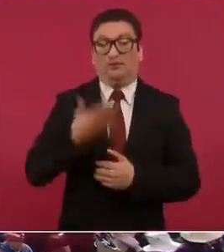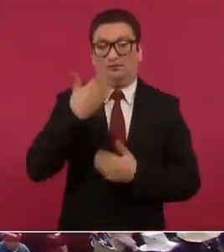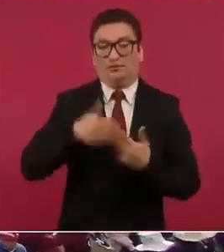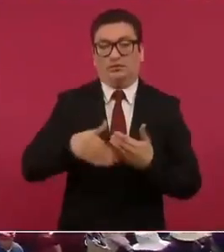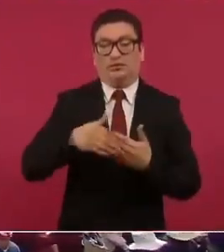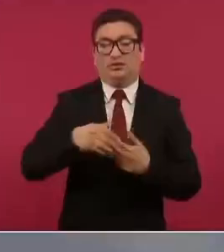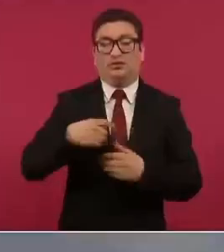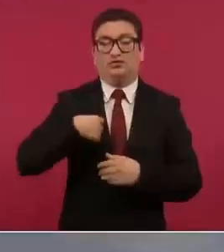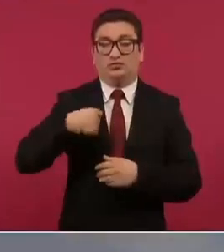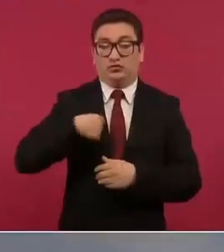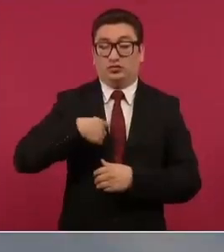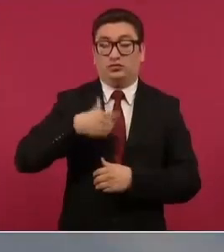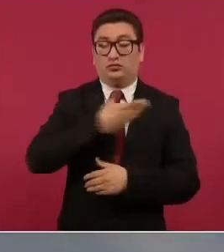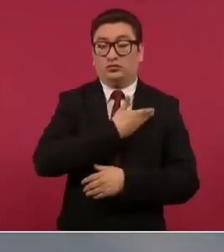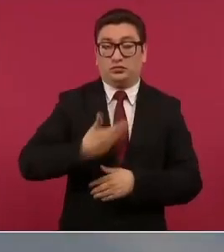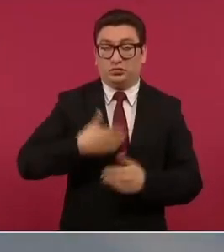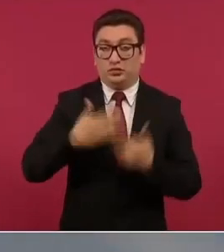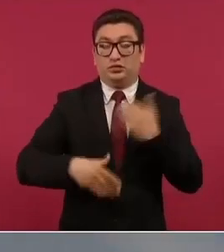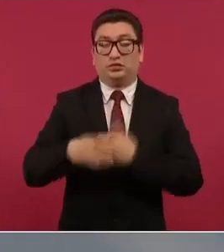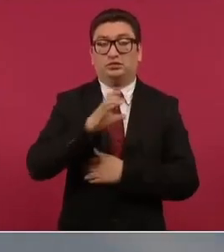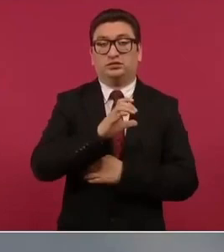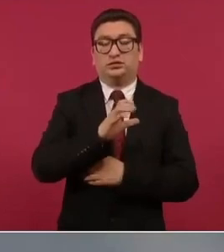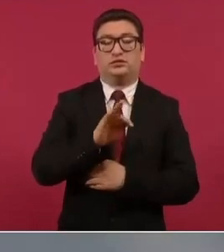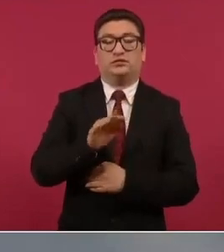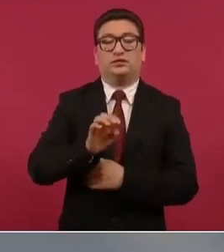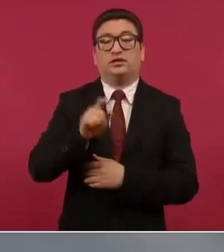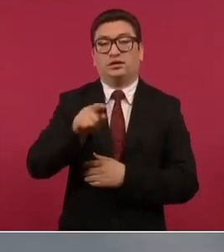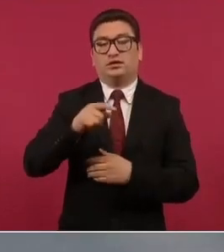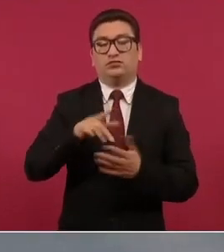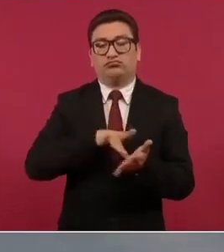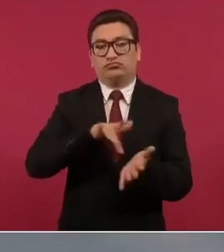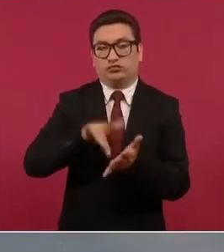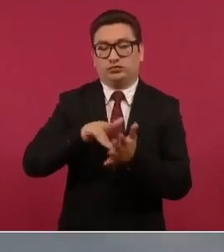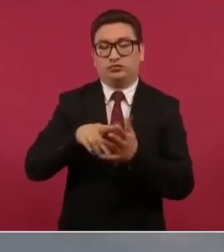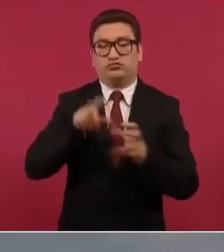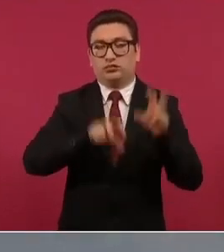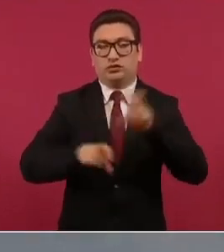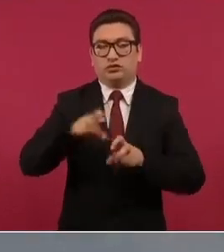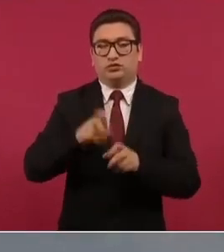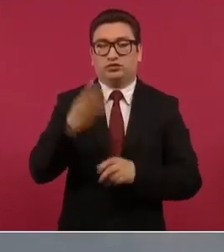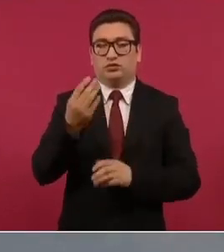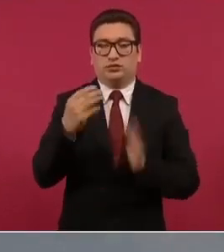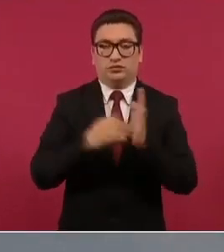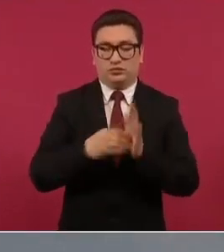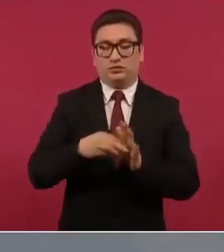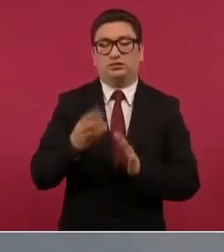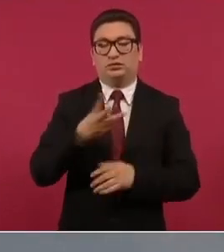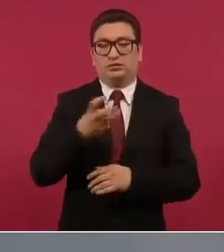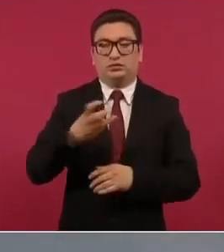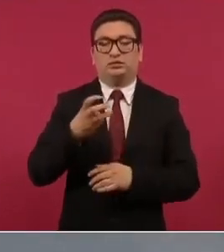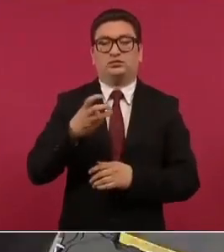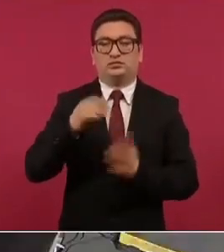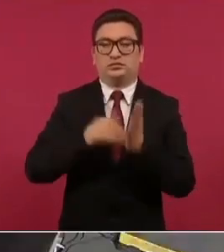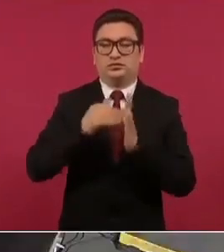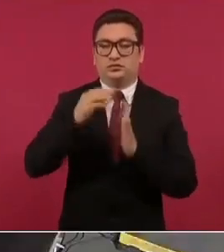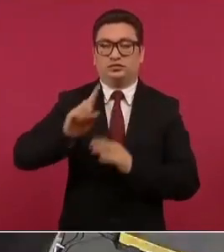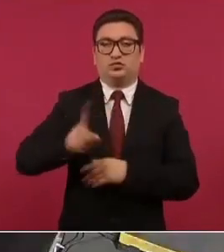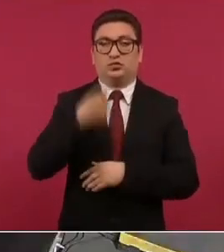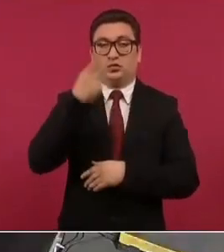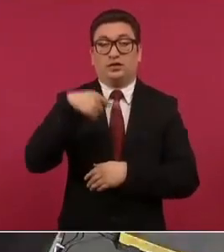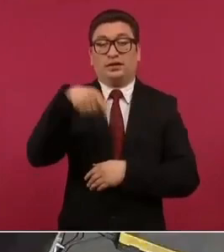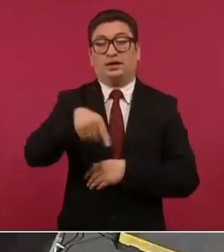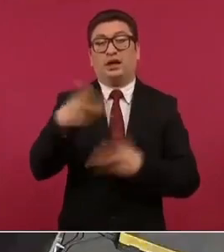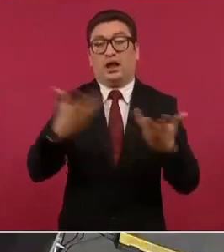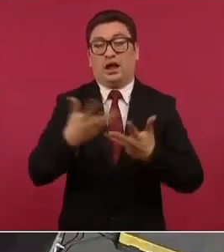Federal de Electricidad con una inversión de 9 mil 300 millones de dólares incrementará su